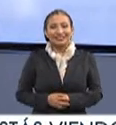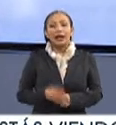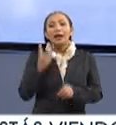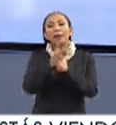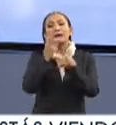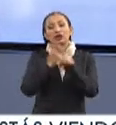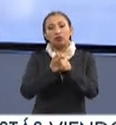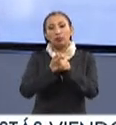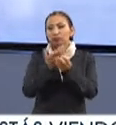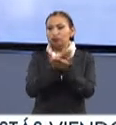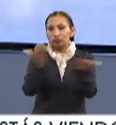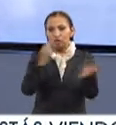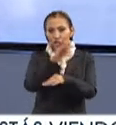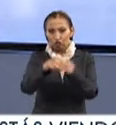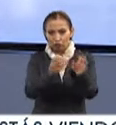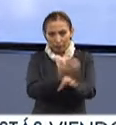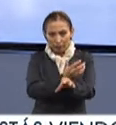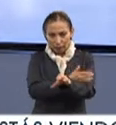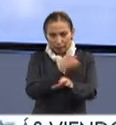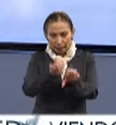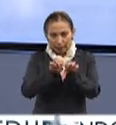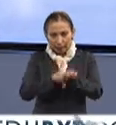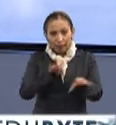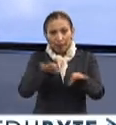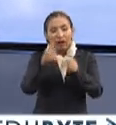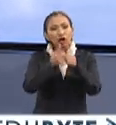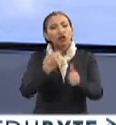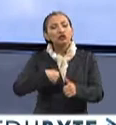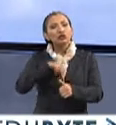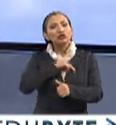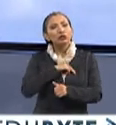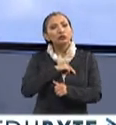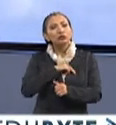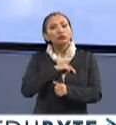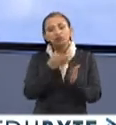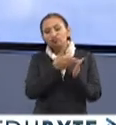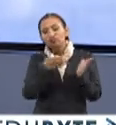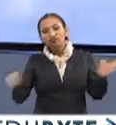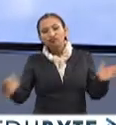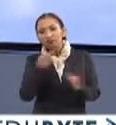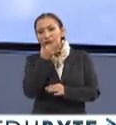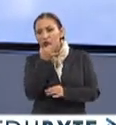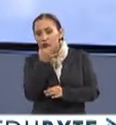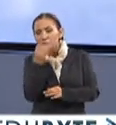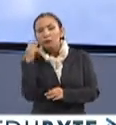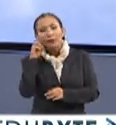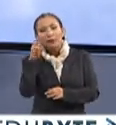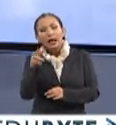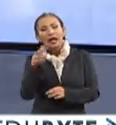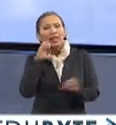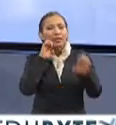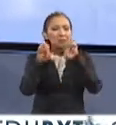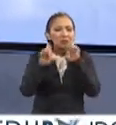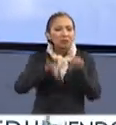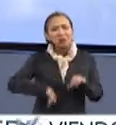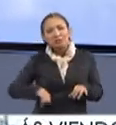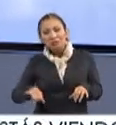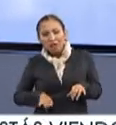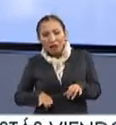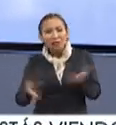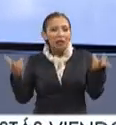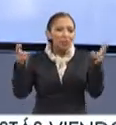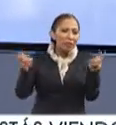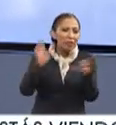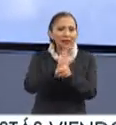Le invito en nombre de todos mis compañeros de este equipo de trabajo a que se quede con nosotros durante los próximos minutos. Vamos a tener entrevistas interesantes,